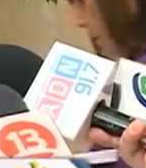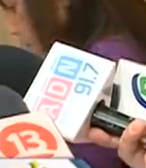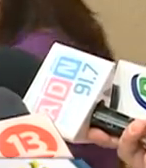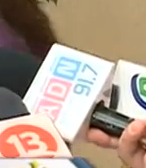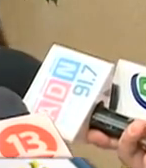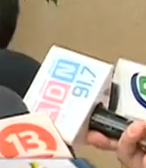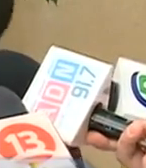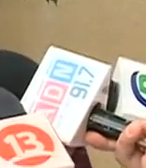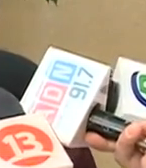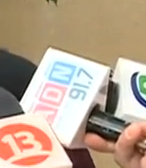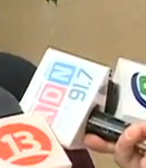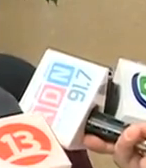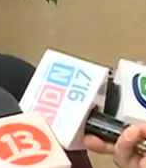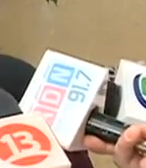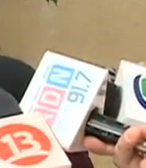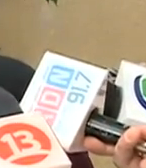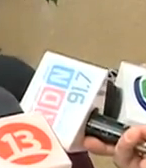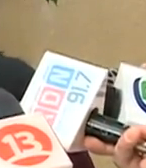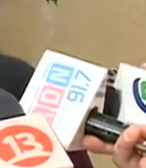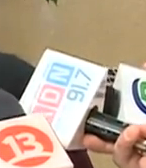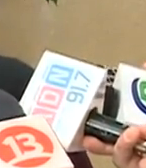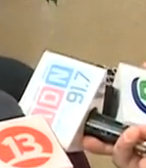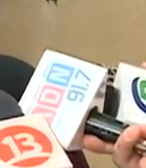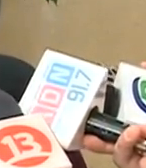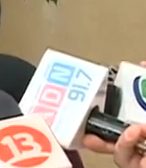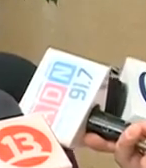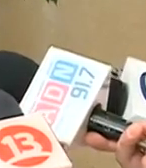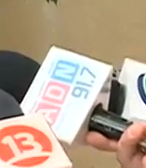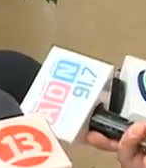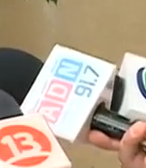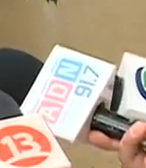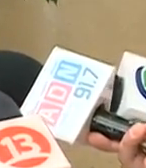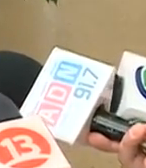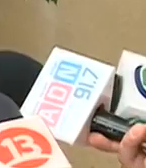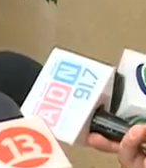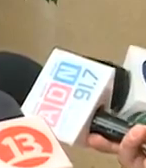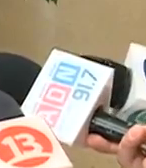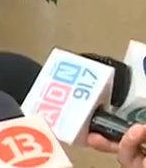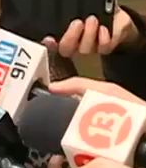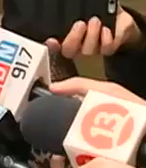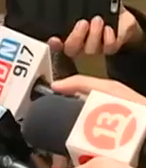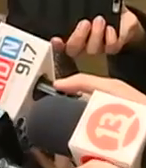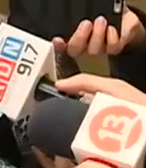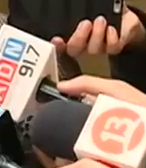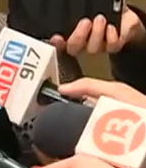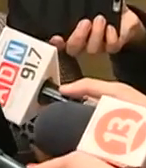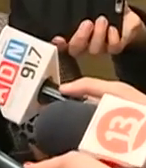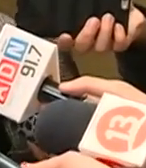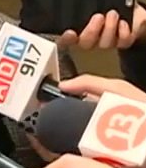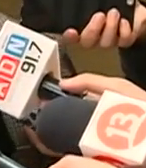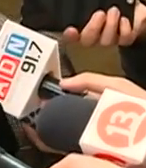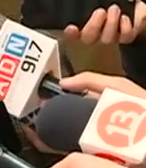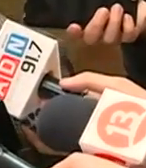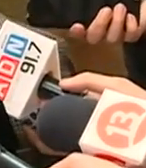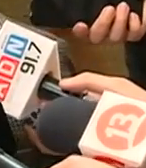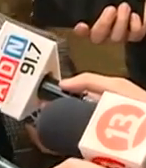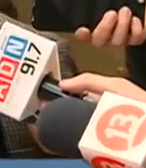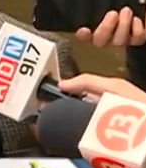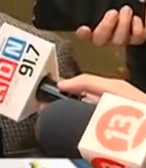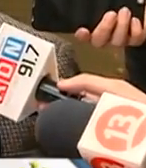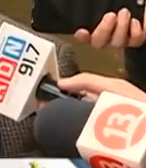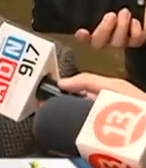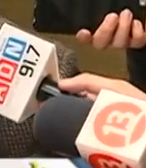votación de inhabilitarse de esta votación precisamente porque fueron víctimas de la dictadura después de 42 años